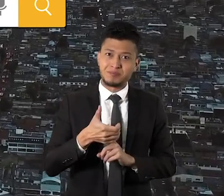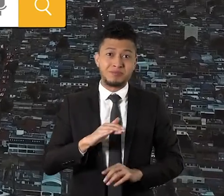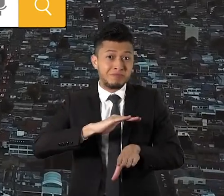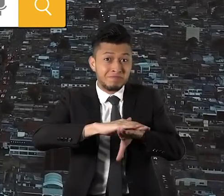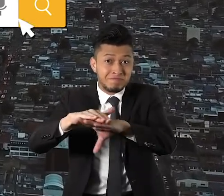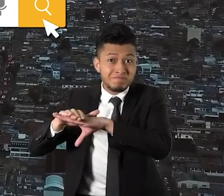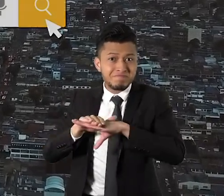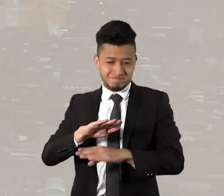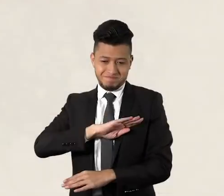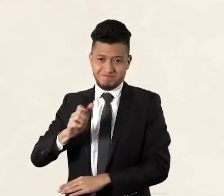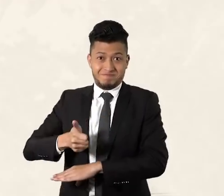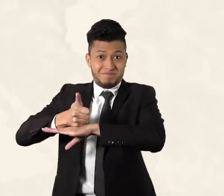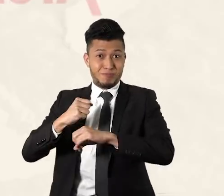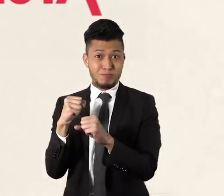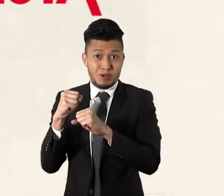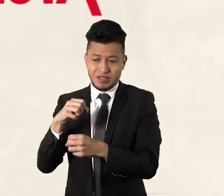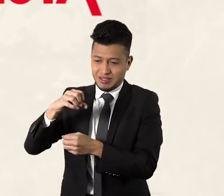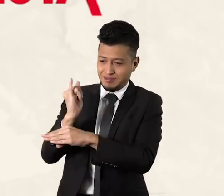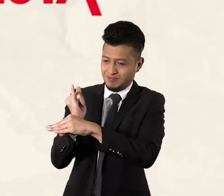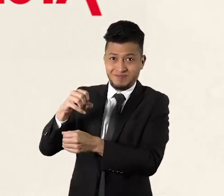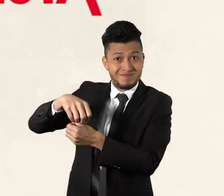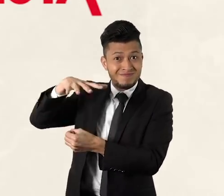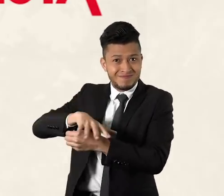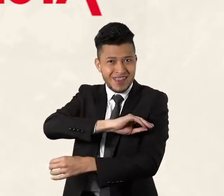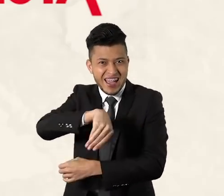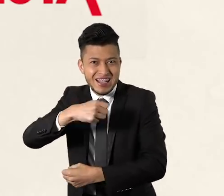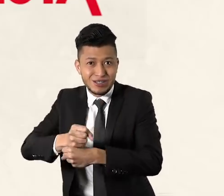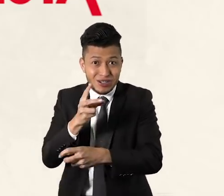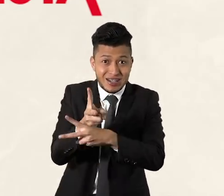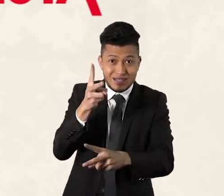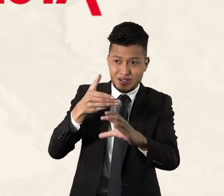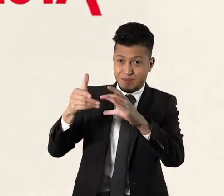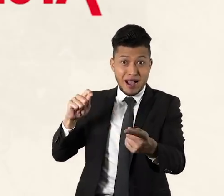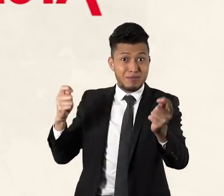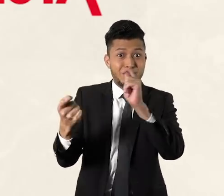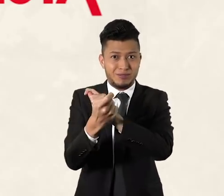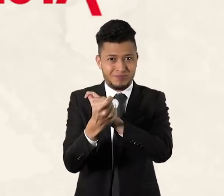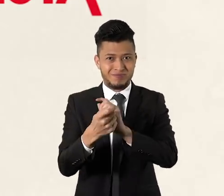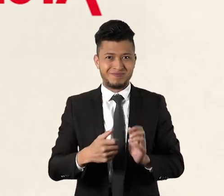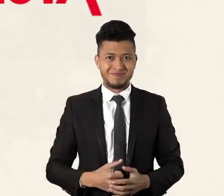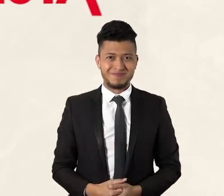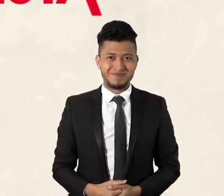te proteges. Invita a la Alcaldía Mayor de Bogotá y el Instituto Distrital de Gestión de Riesgos y Cambio Climático, IDGER. ¡Gracias!